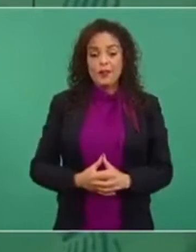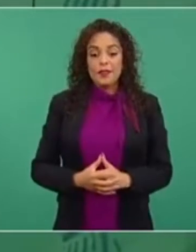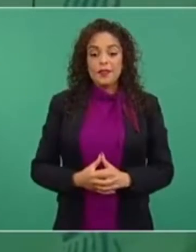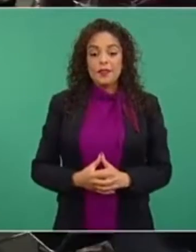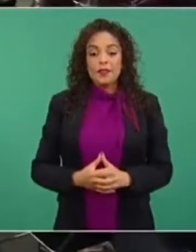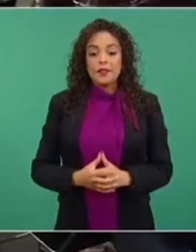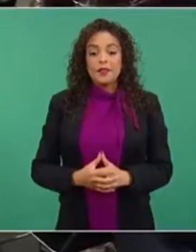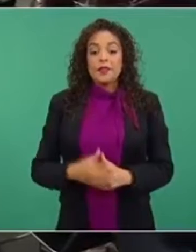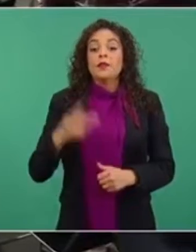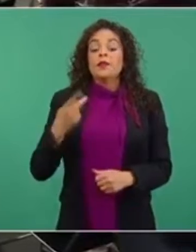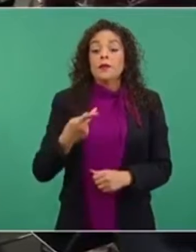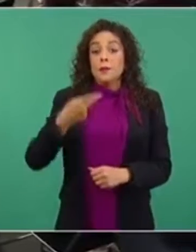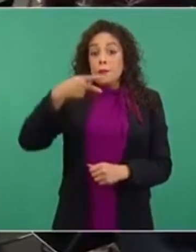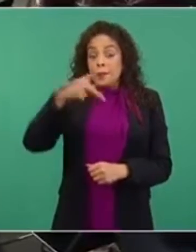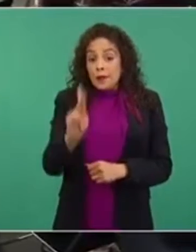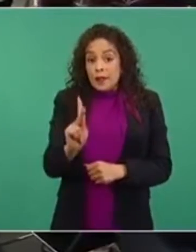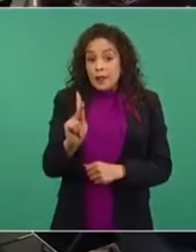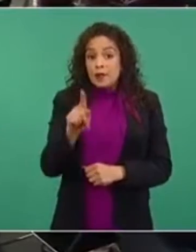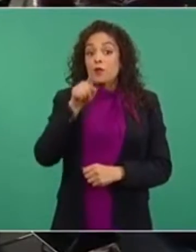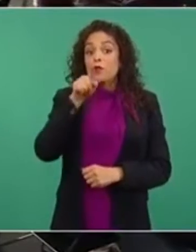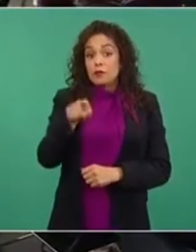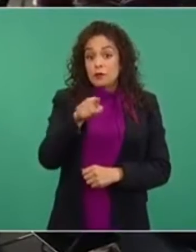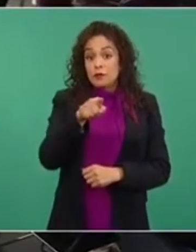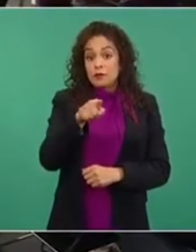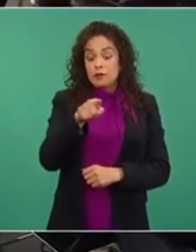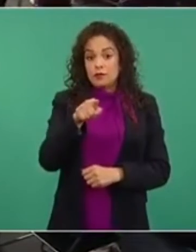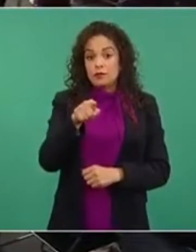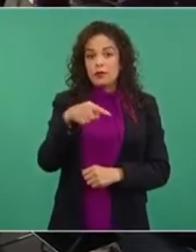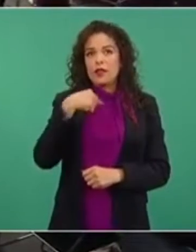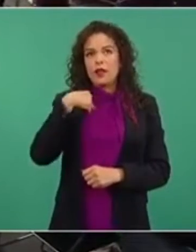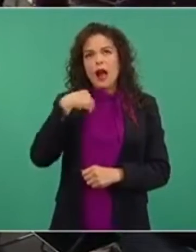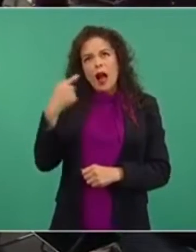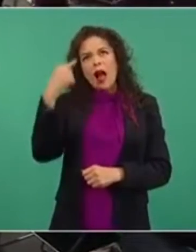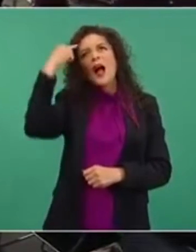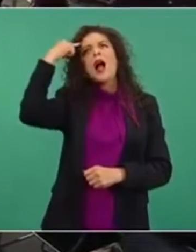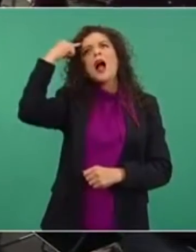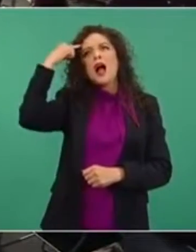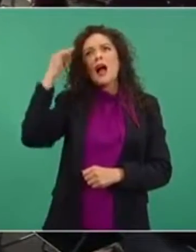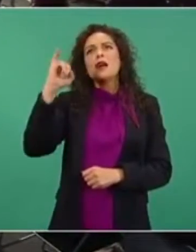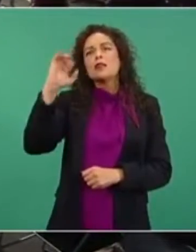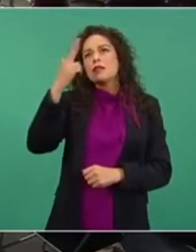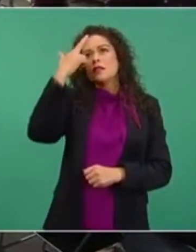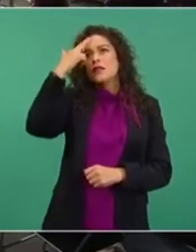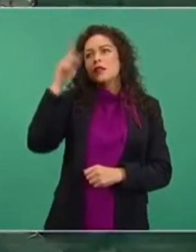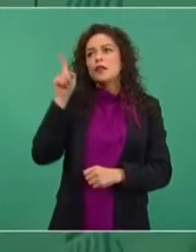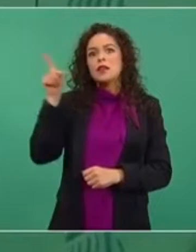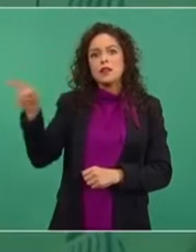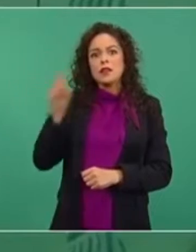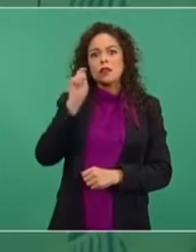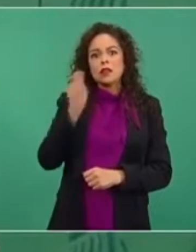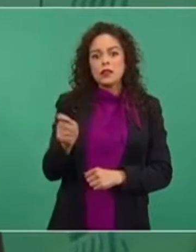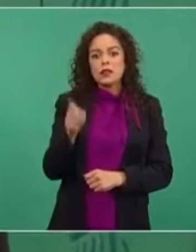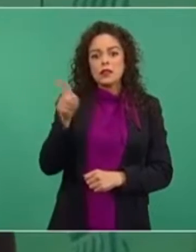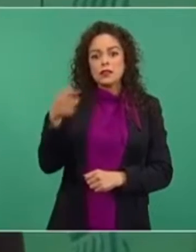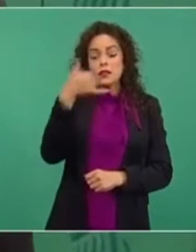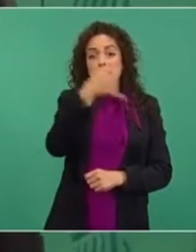Pero recordé lo del Infonavit, de cómo